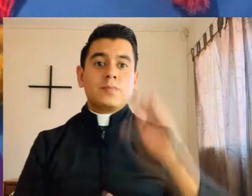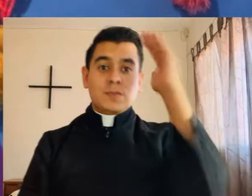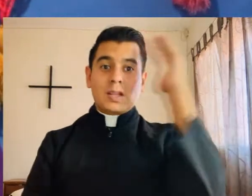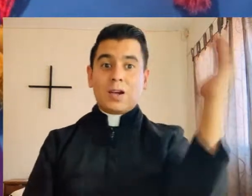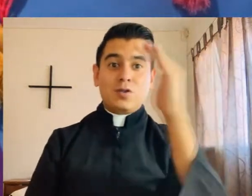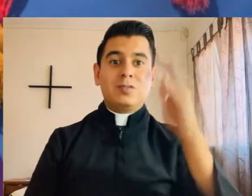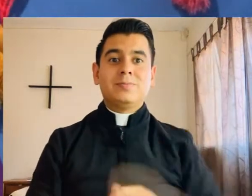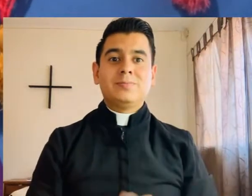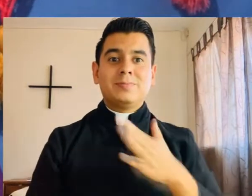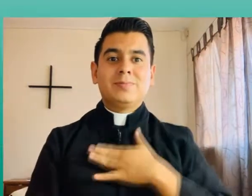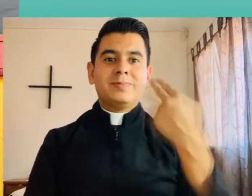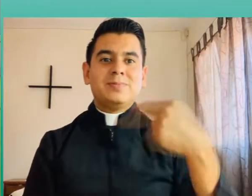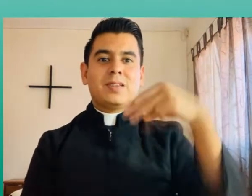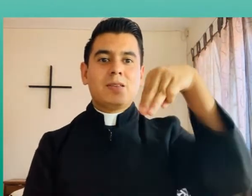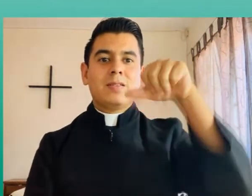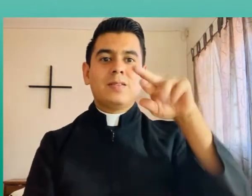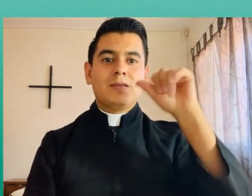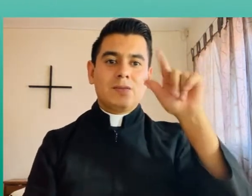Hola, yo soy Mariana Lara